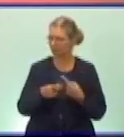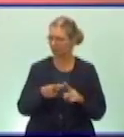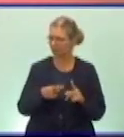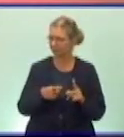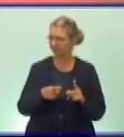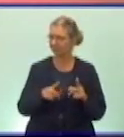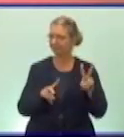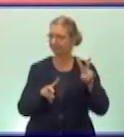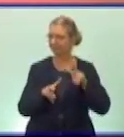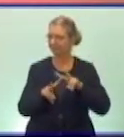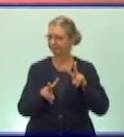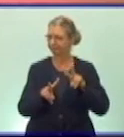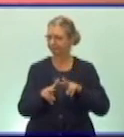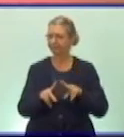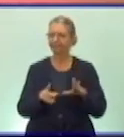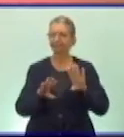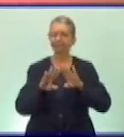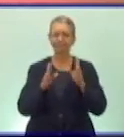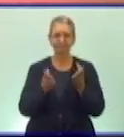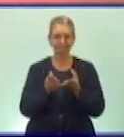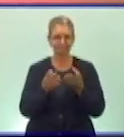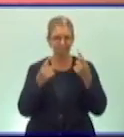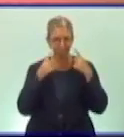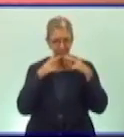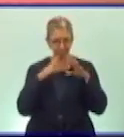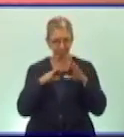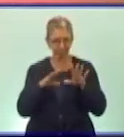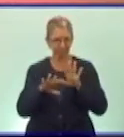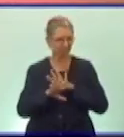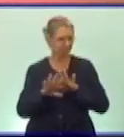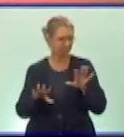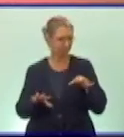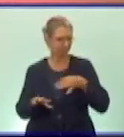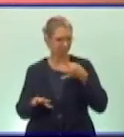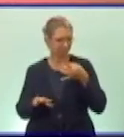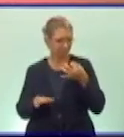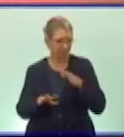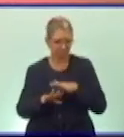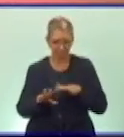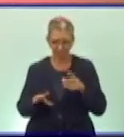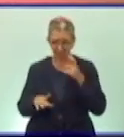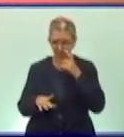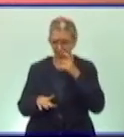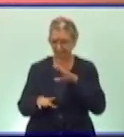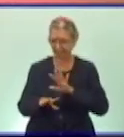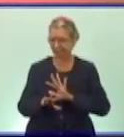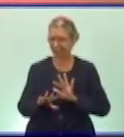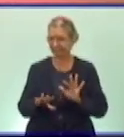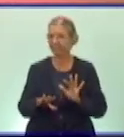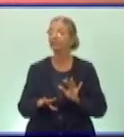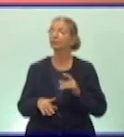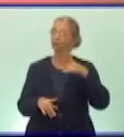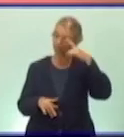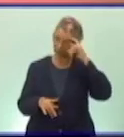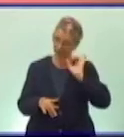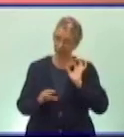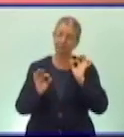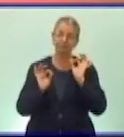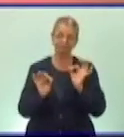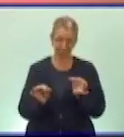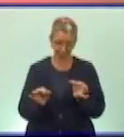Mundo en que y nos habían explicado que ya se habían terminado. Efectivamente, se habían terminado las clases,